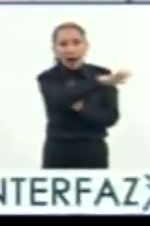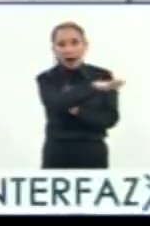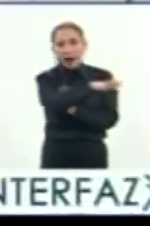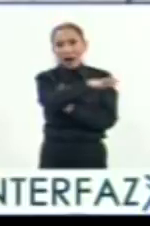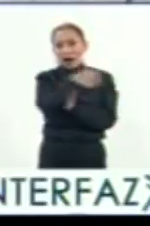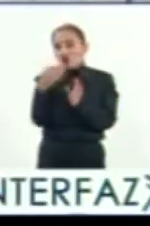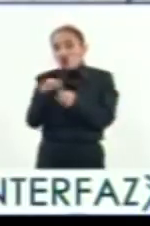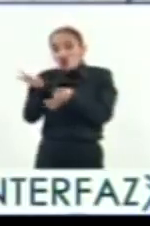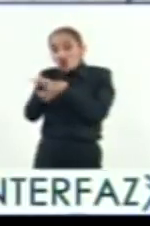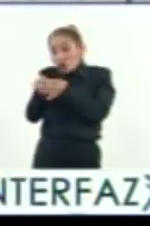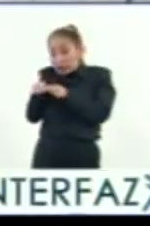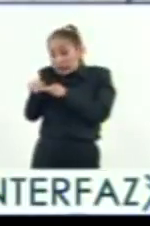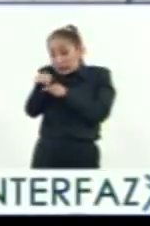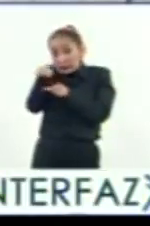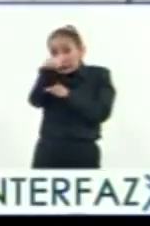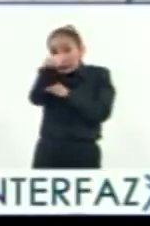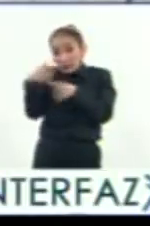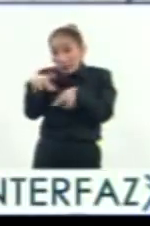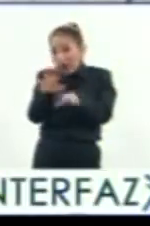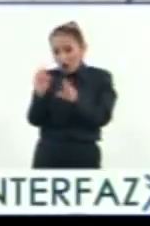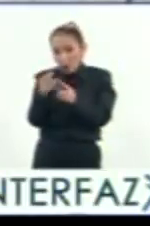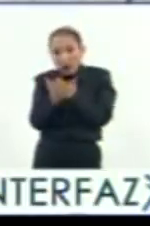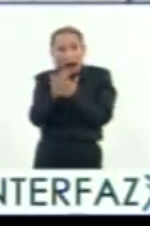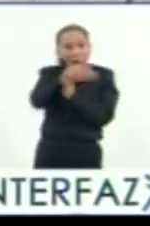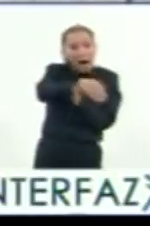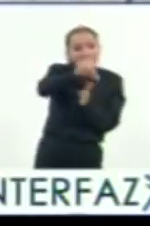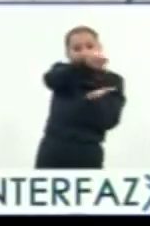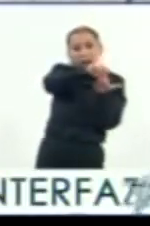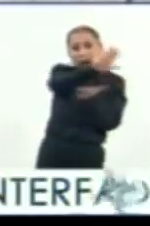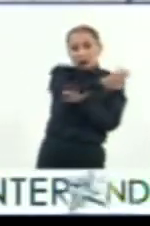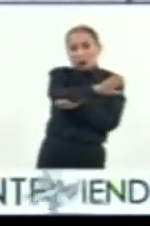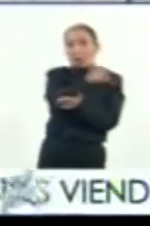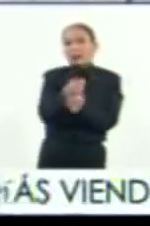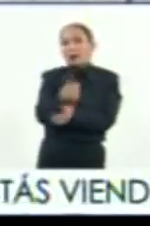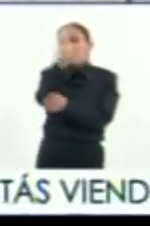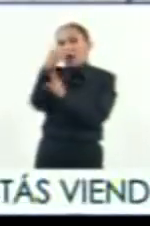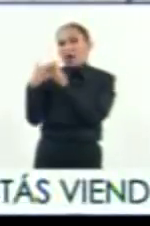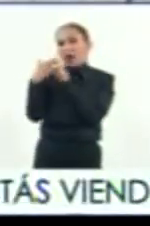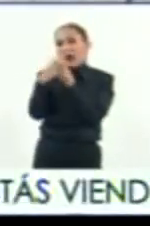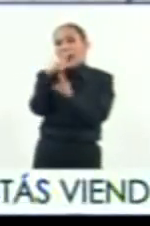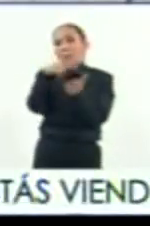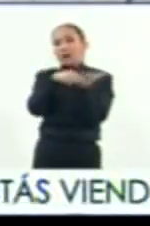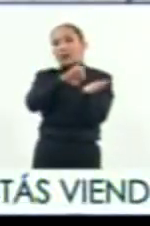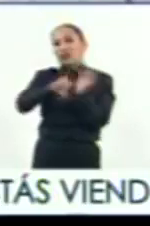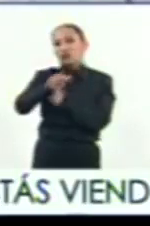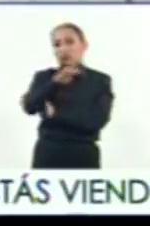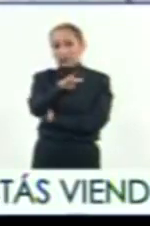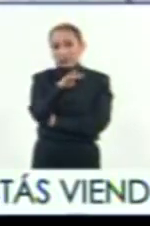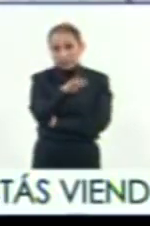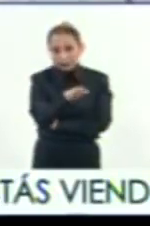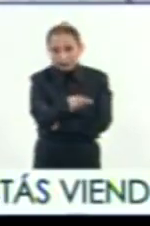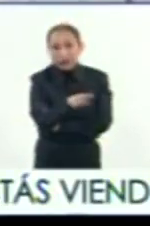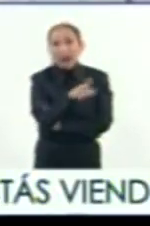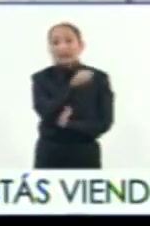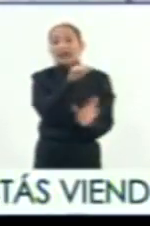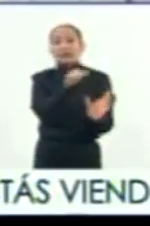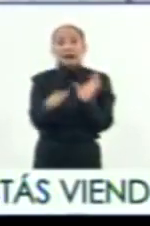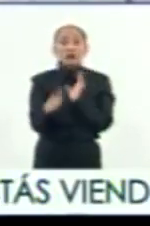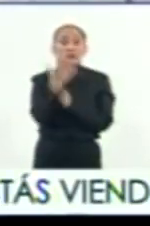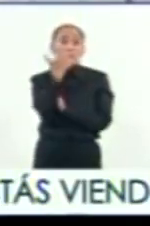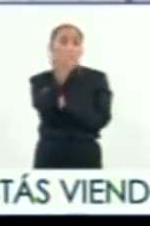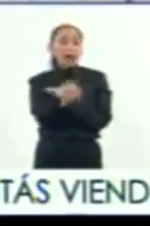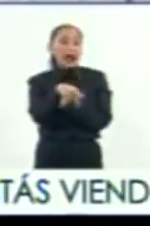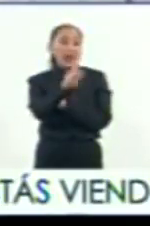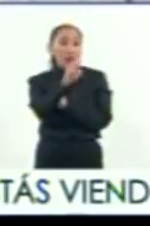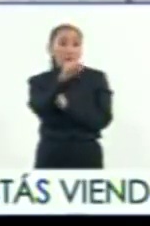adentro. Va a ser un recorrido esta primera ruta de Cortés que conmemoramos en 1519, de más de 650